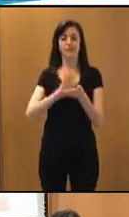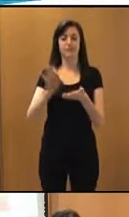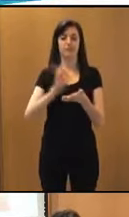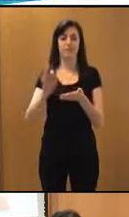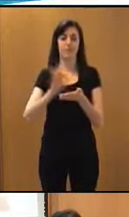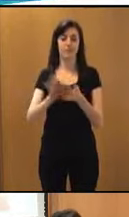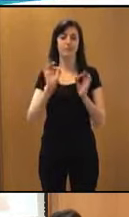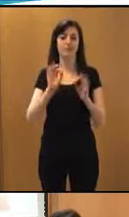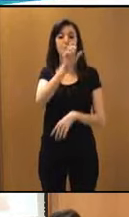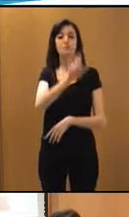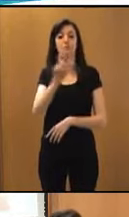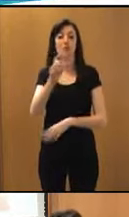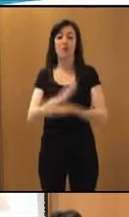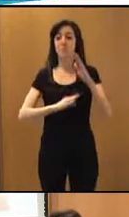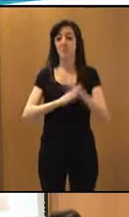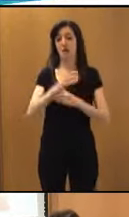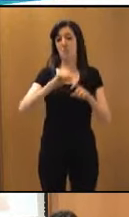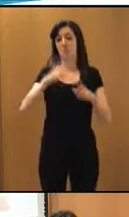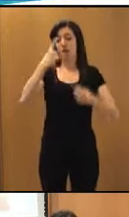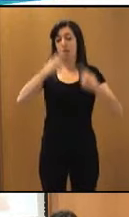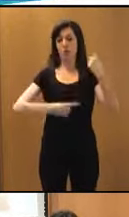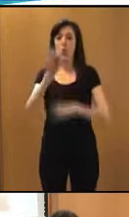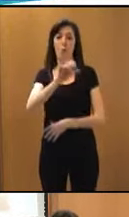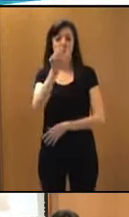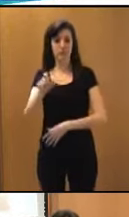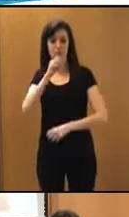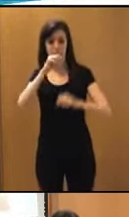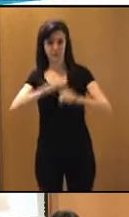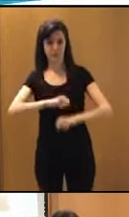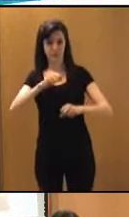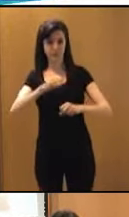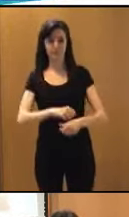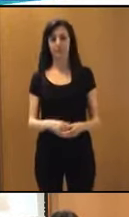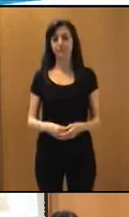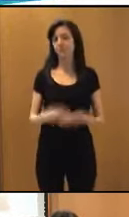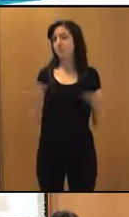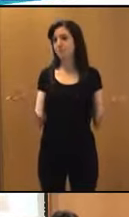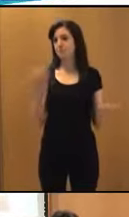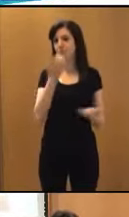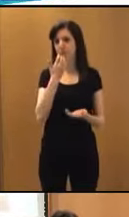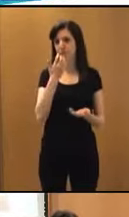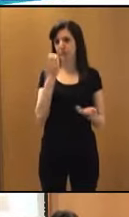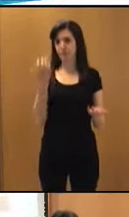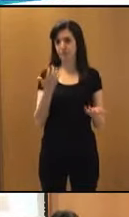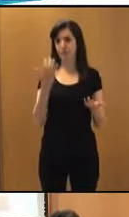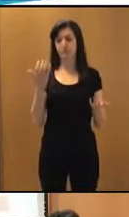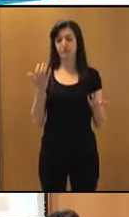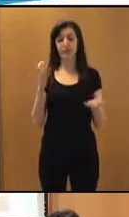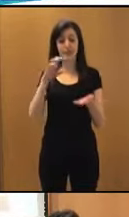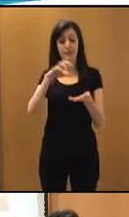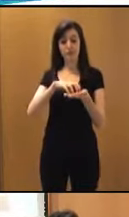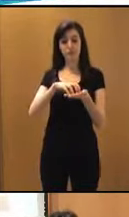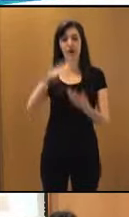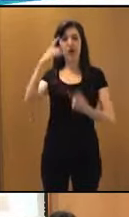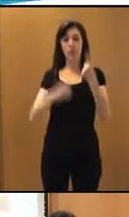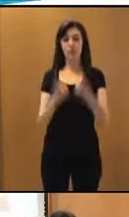con algún tipo de discapacidad o personas mayores. Desde, como os decía antes, centros que algunos de ellos